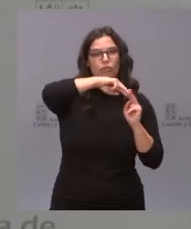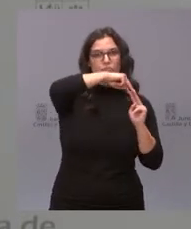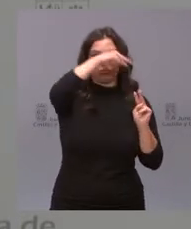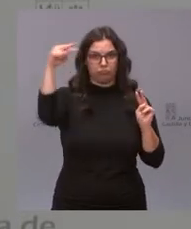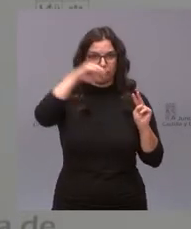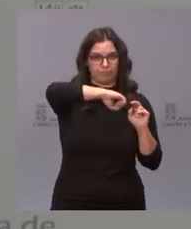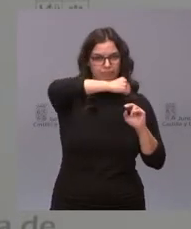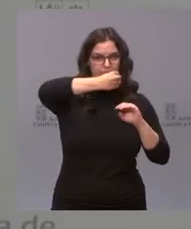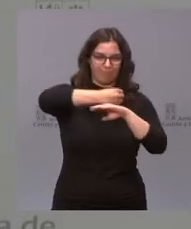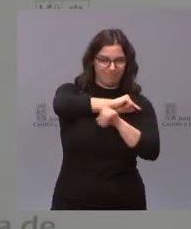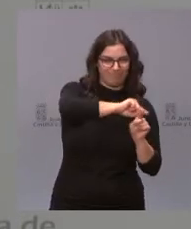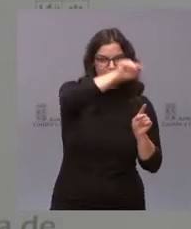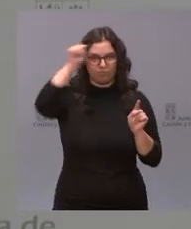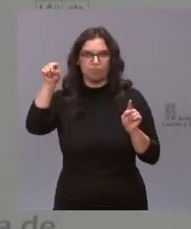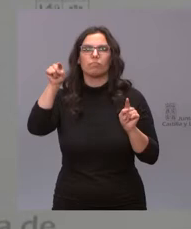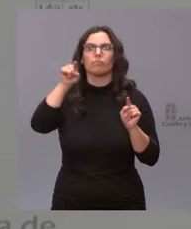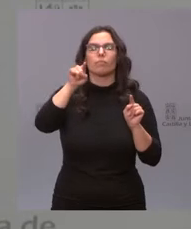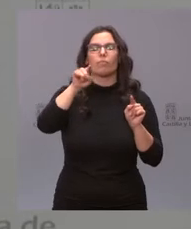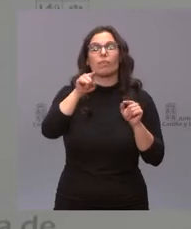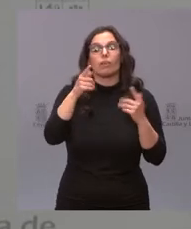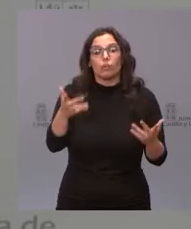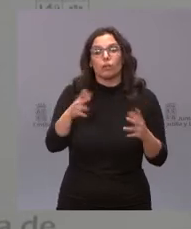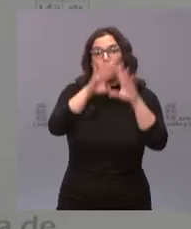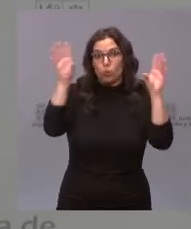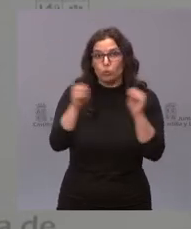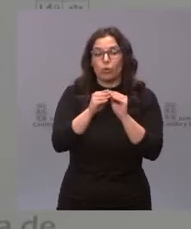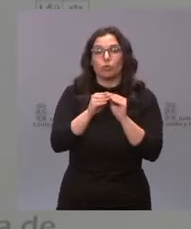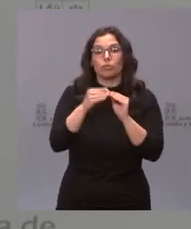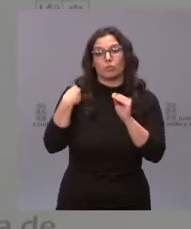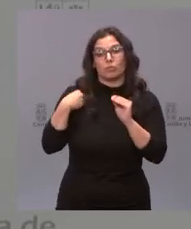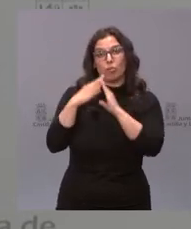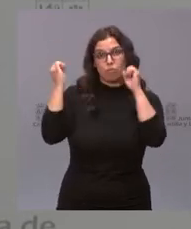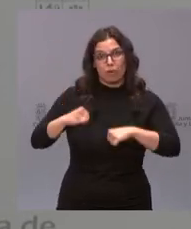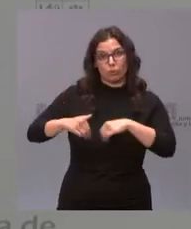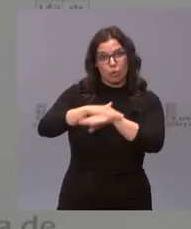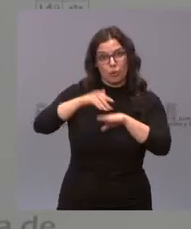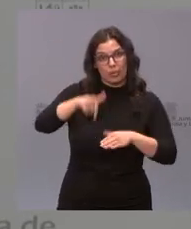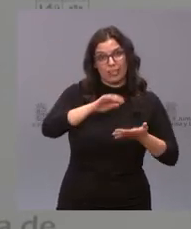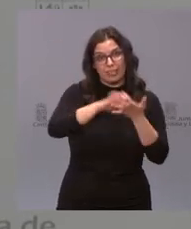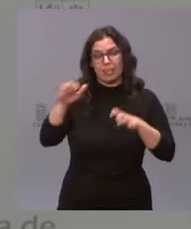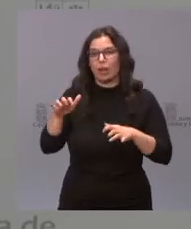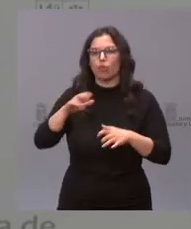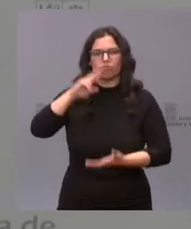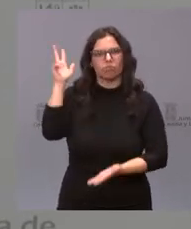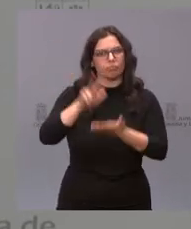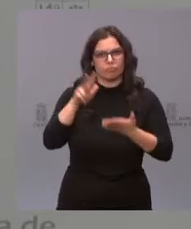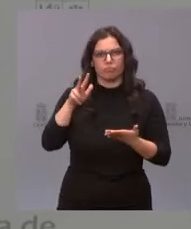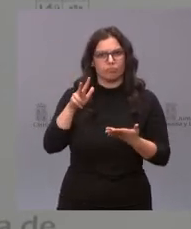Conclusión. Ratificamos el pacto de Gobierno en Castilla y León. Está más vivo que nunca.